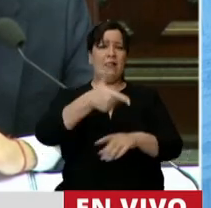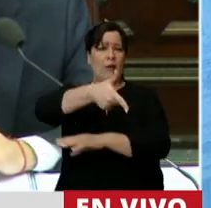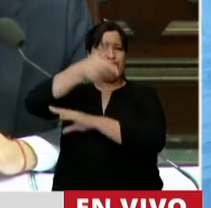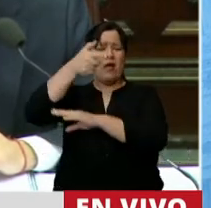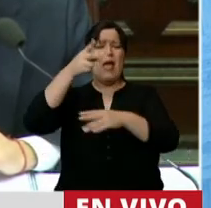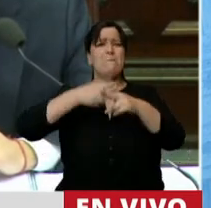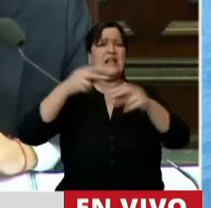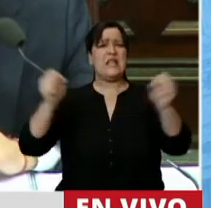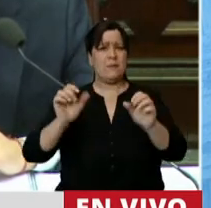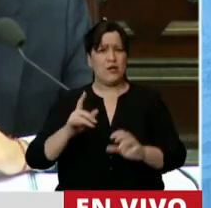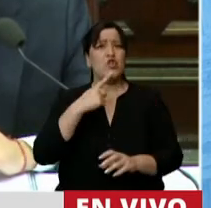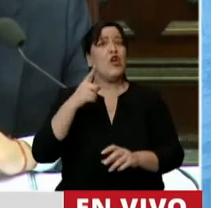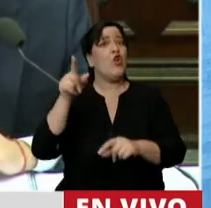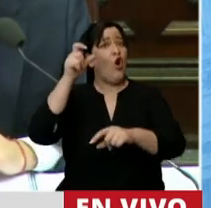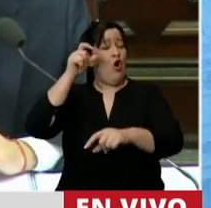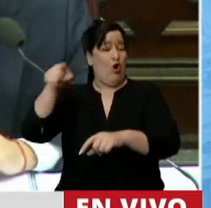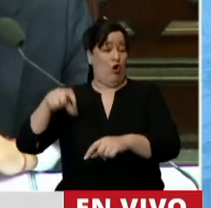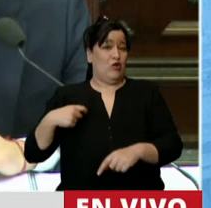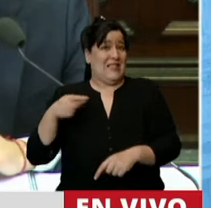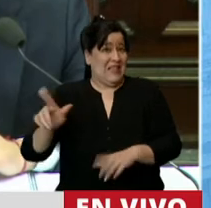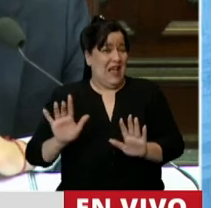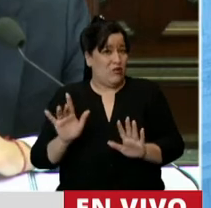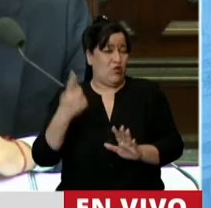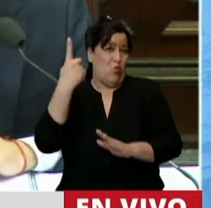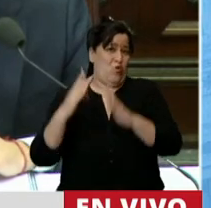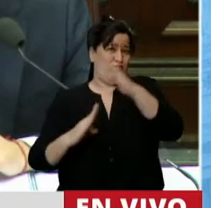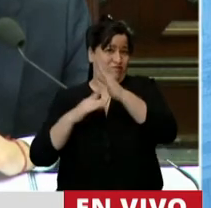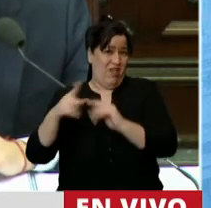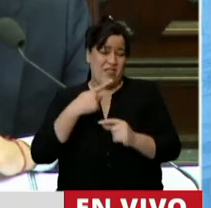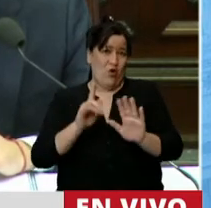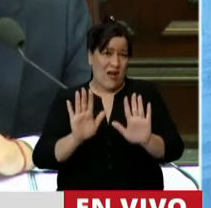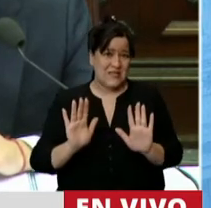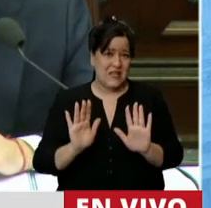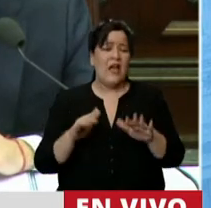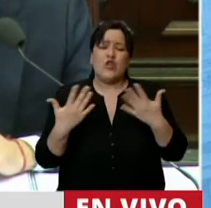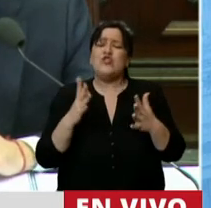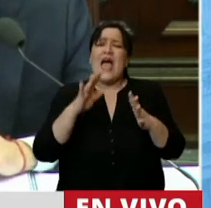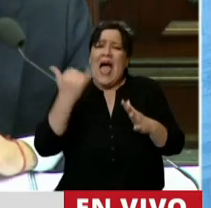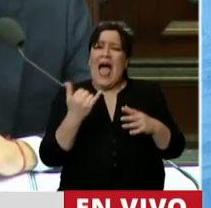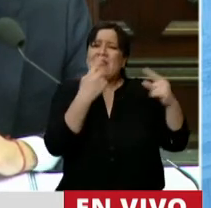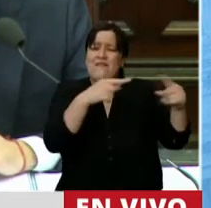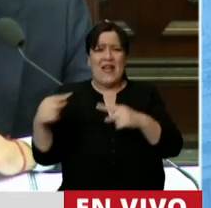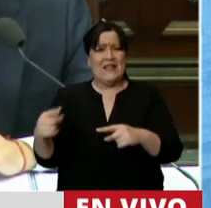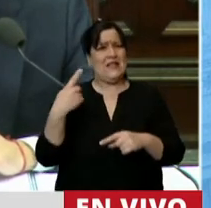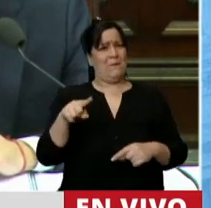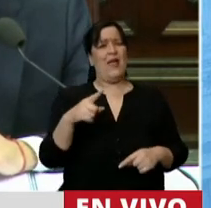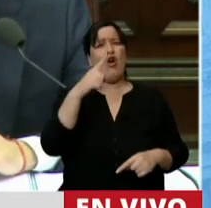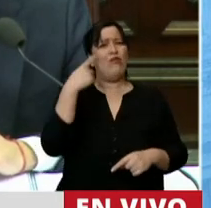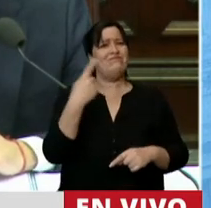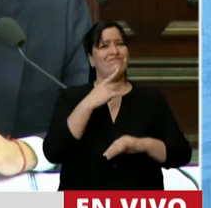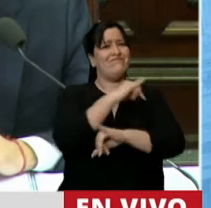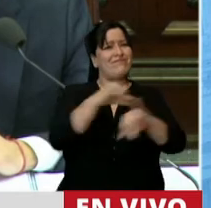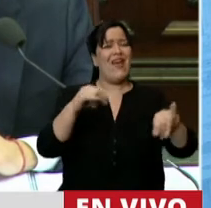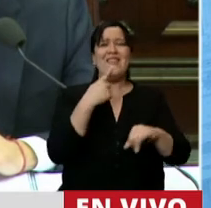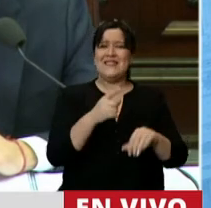No sería bueno. Aún con todas las diferencias que tenga que el actual presidente le diga a los argentinos. Ese no